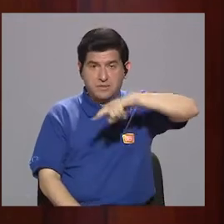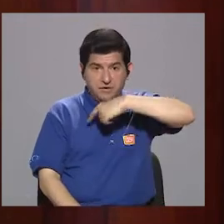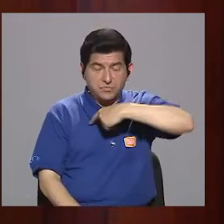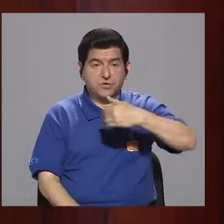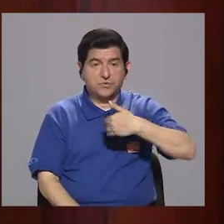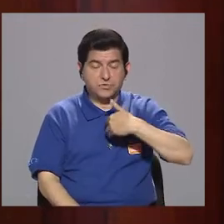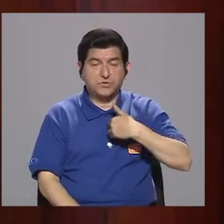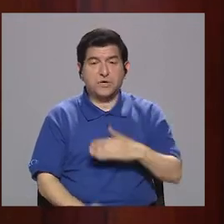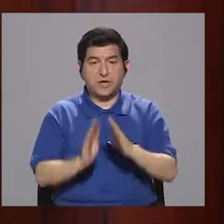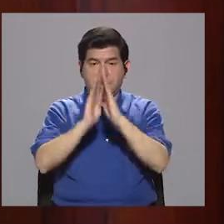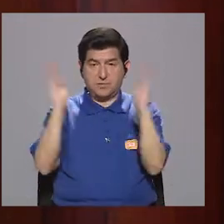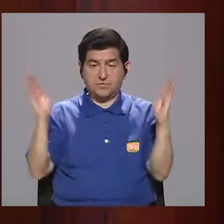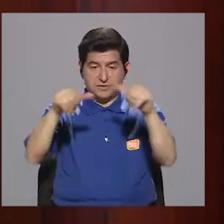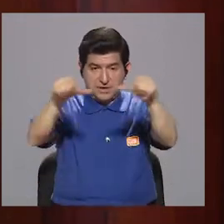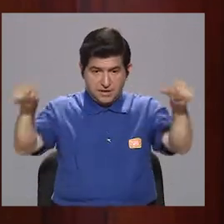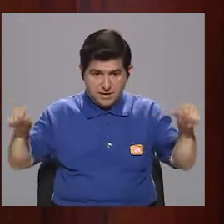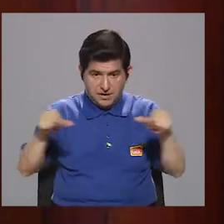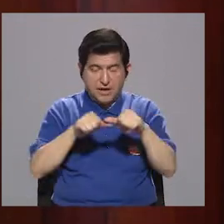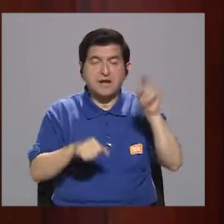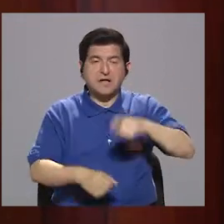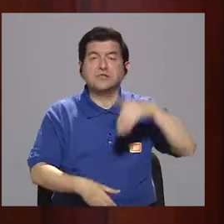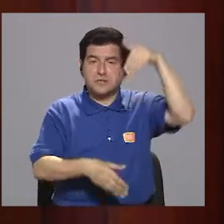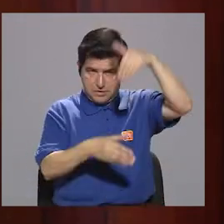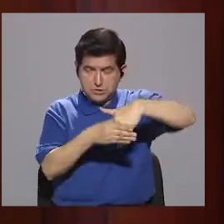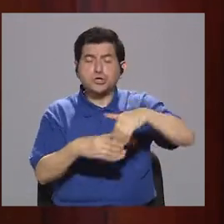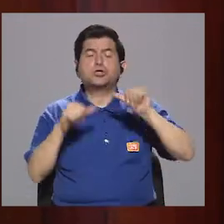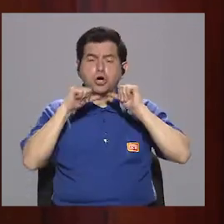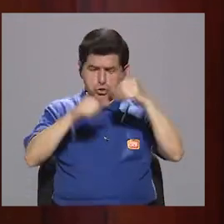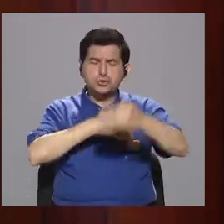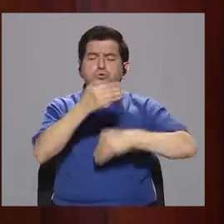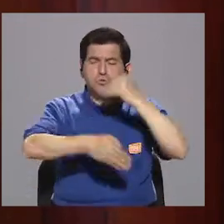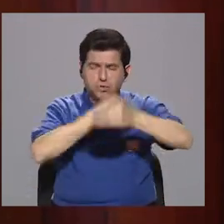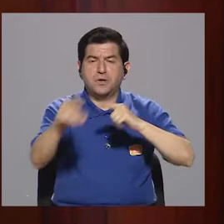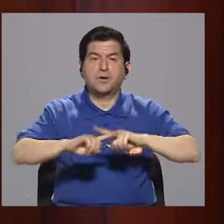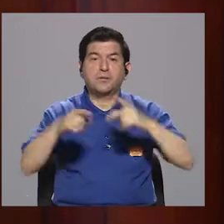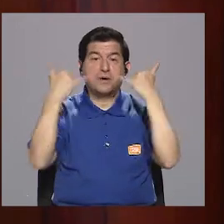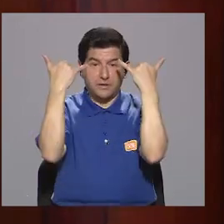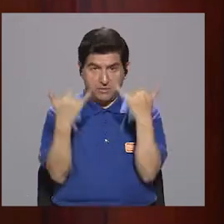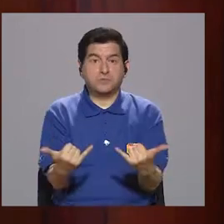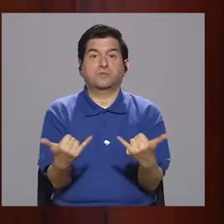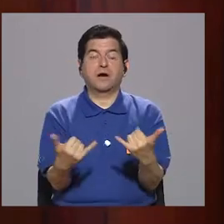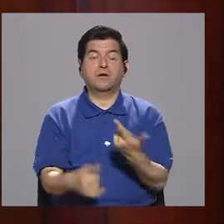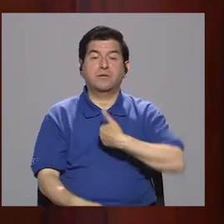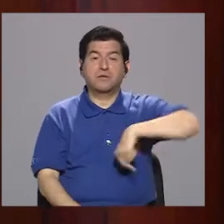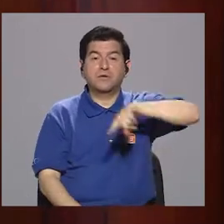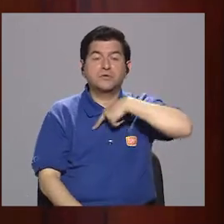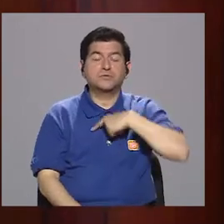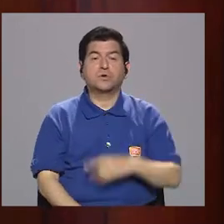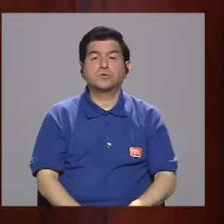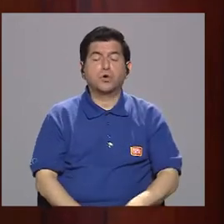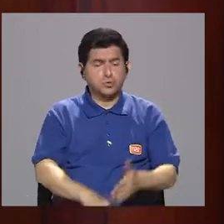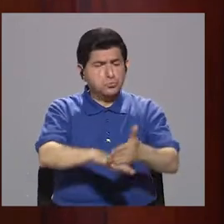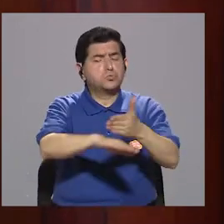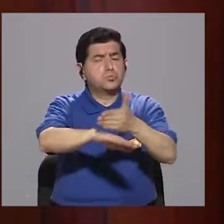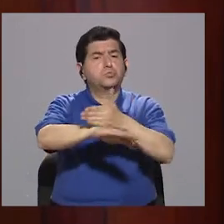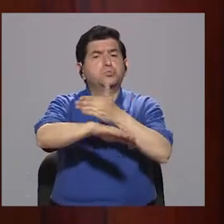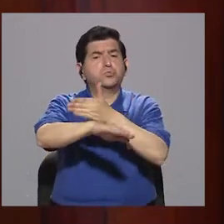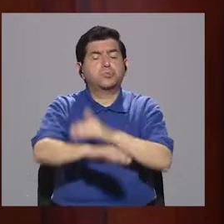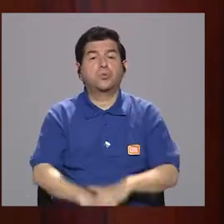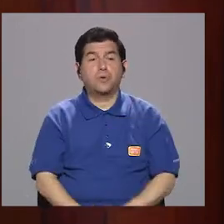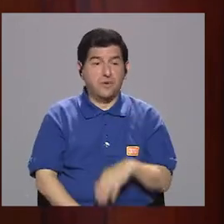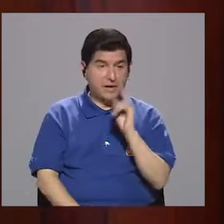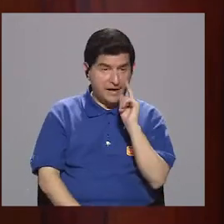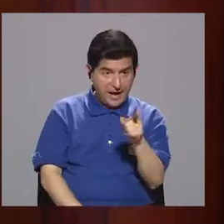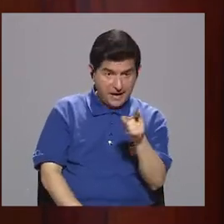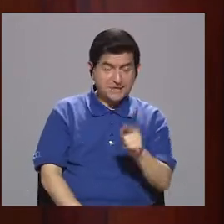amplios tramos que requieren una intervención y que la vamos a seguir haciendo. Pero hoy por hoy hemos logrado mejorar muchísimo y